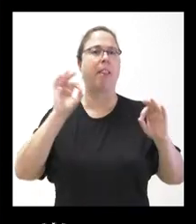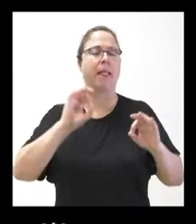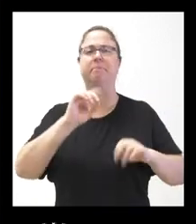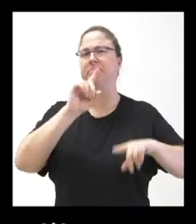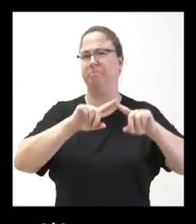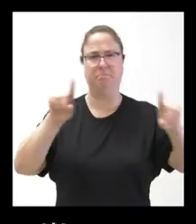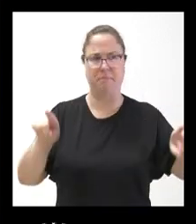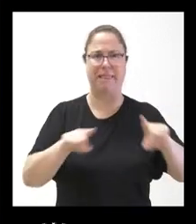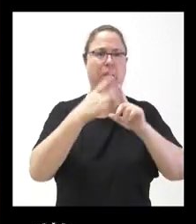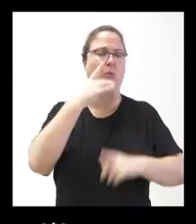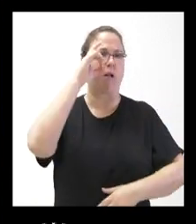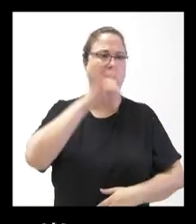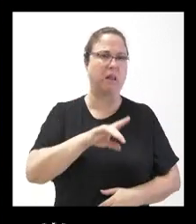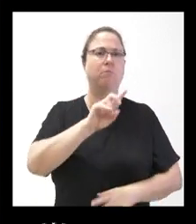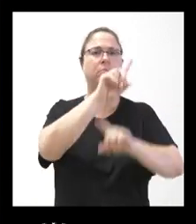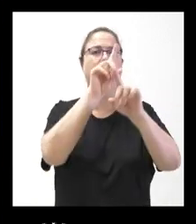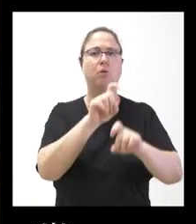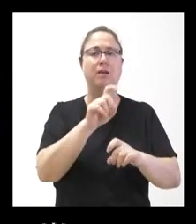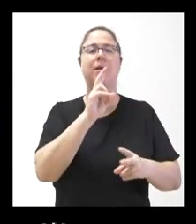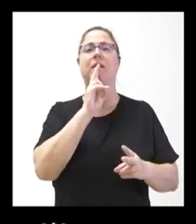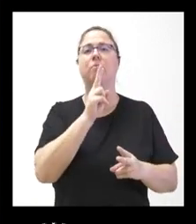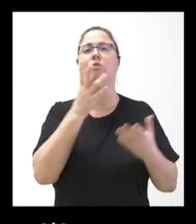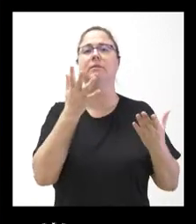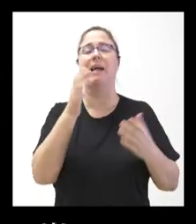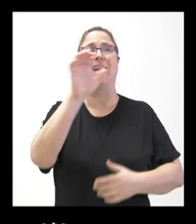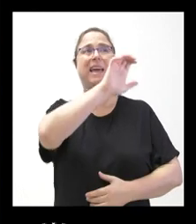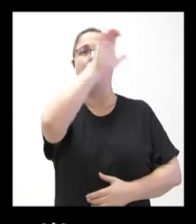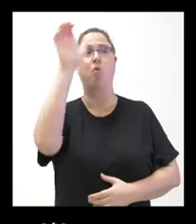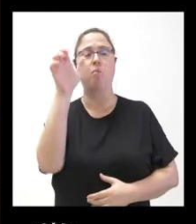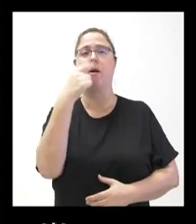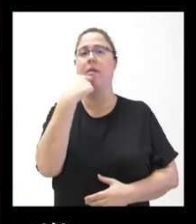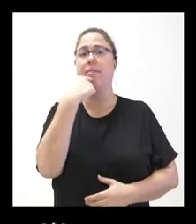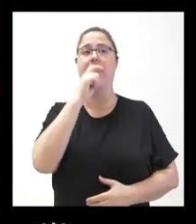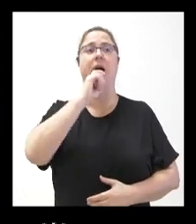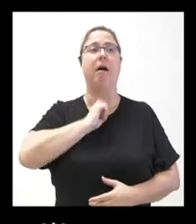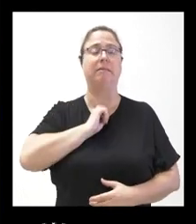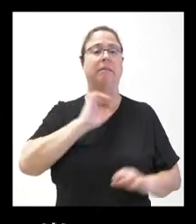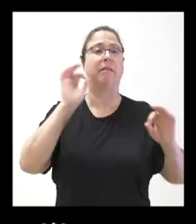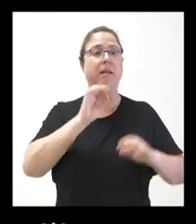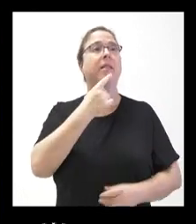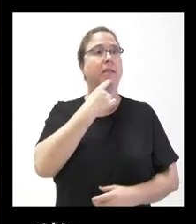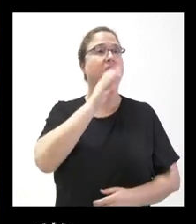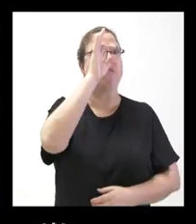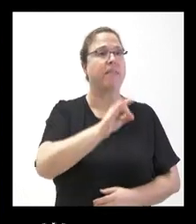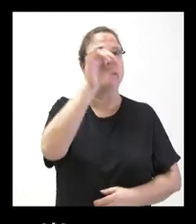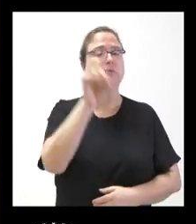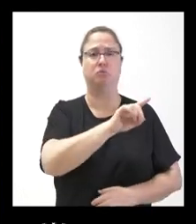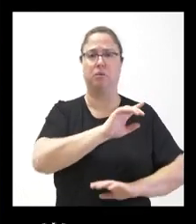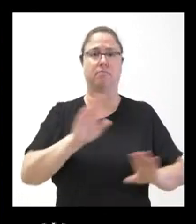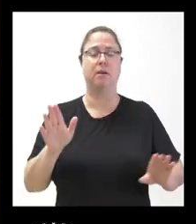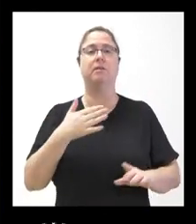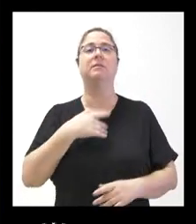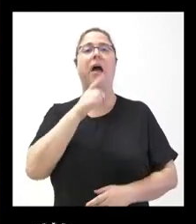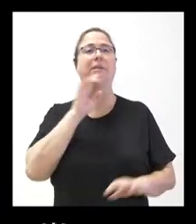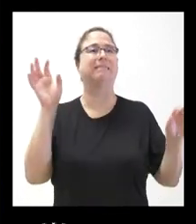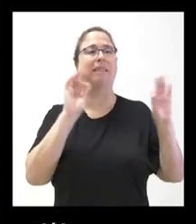Independientemente de quién haya formulado esa pregunta, la respuesta de Europa es que no se comunicó y quisiera saber si efectivamente así fue, si no se comunicó